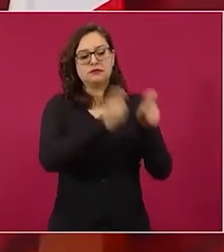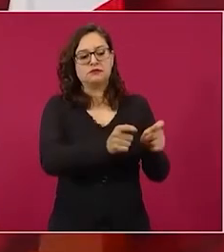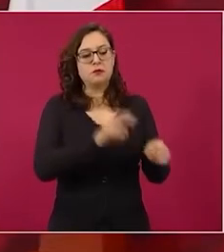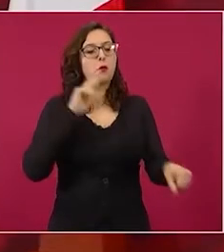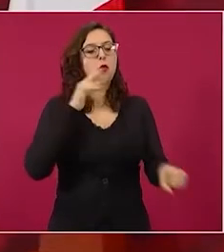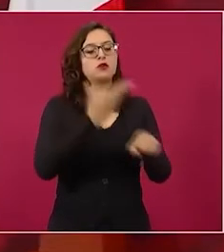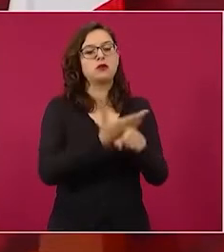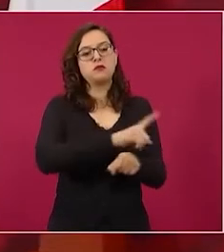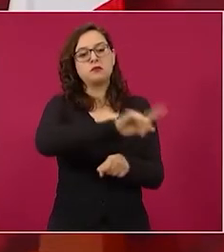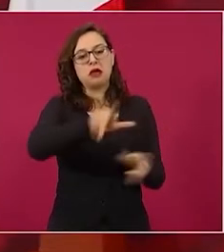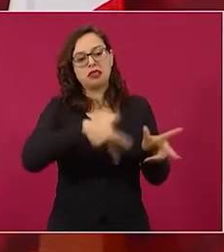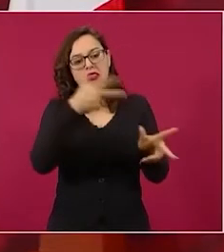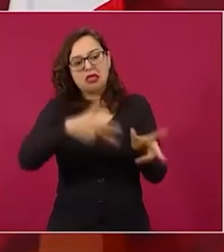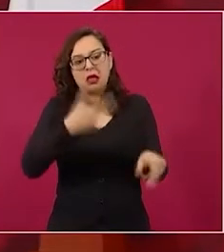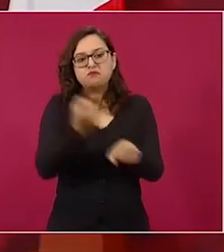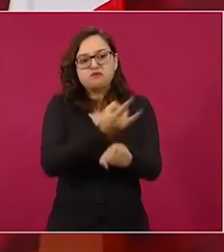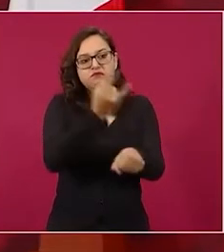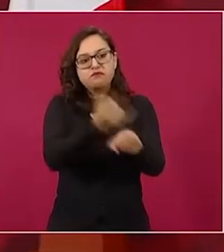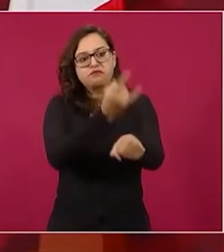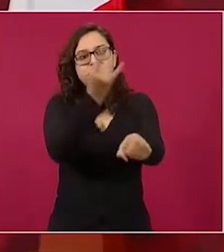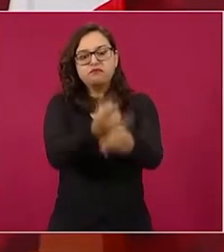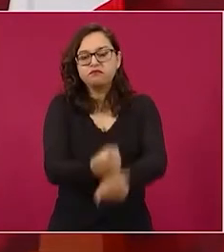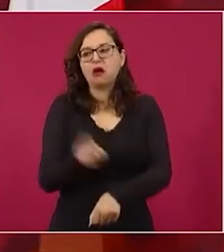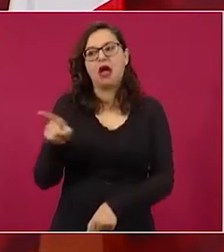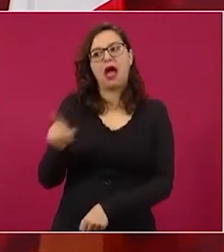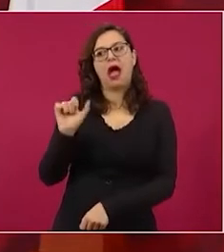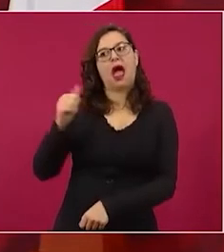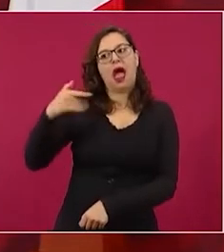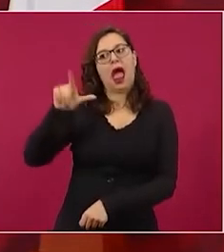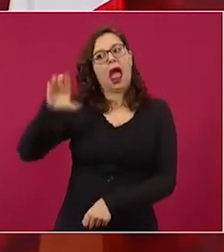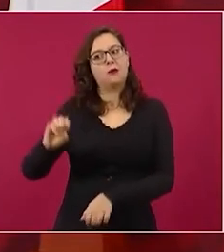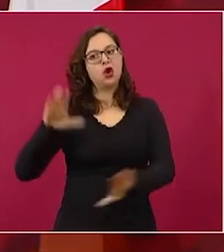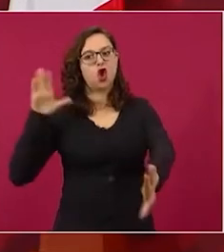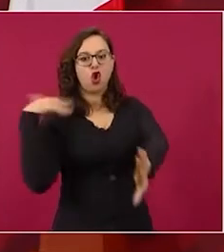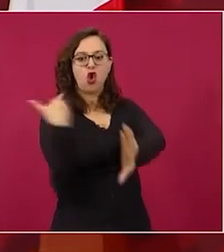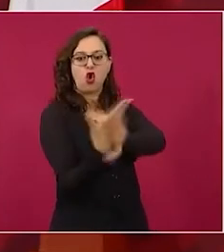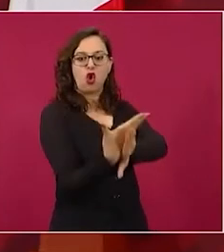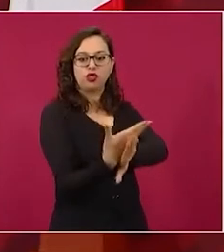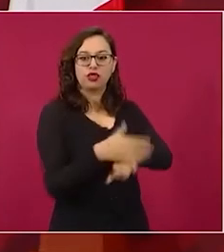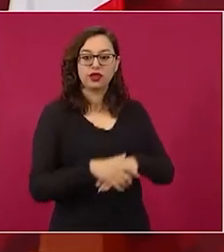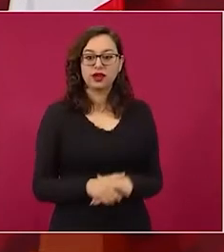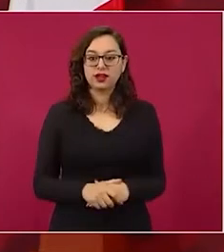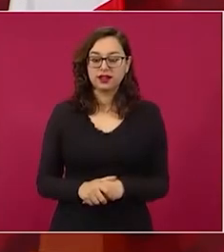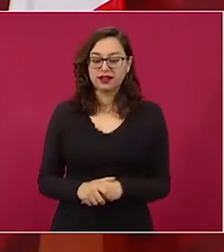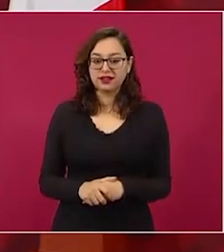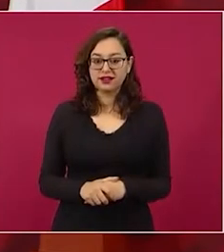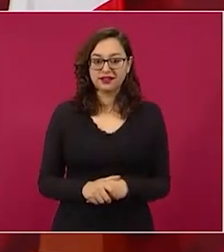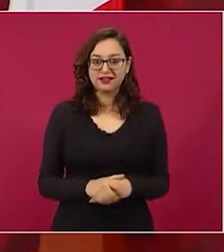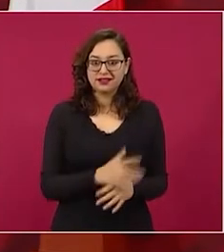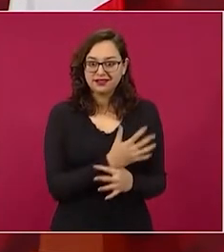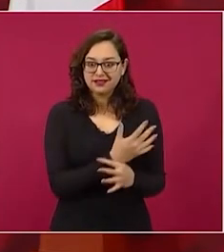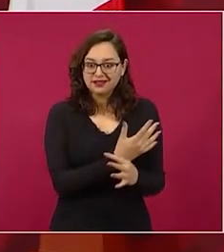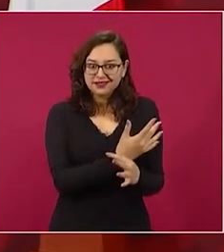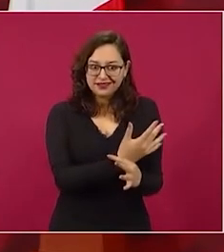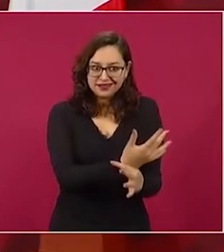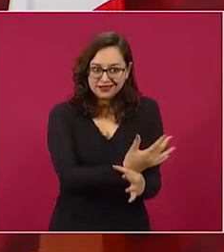revisen lo que dije puede ser que hasta en el cuerpo de la nota